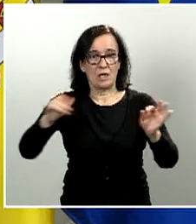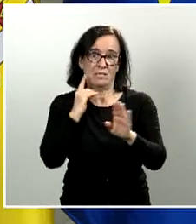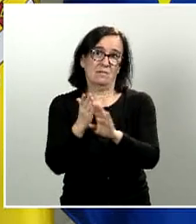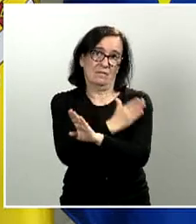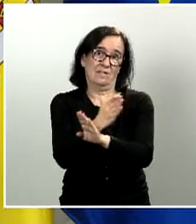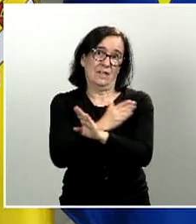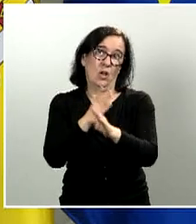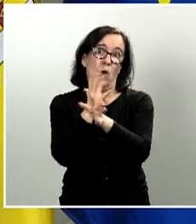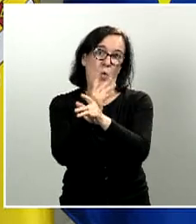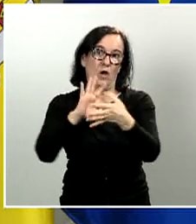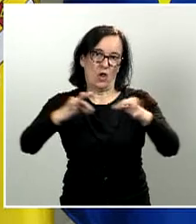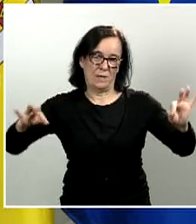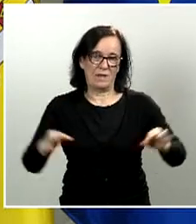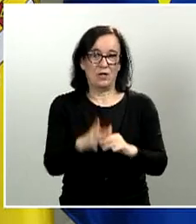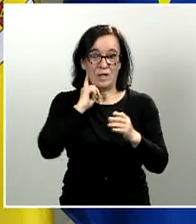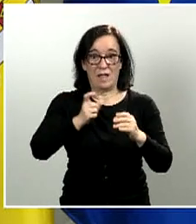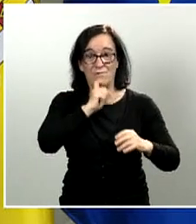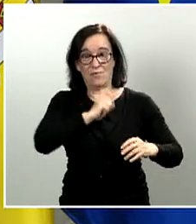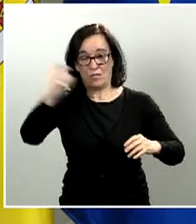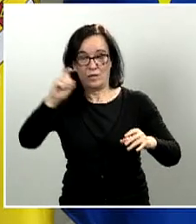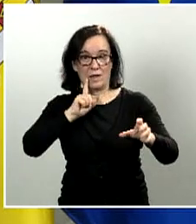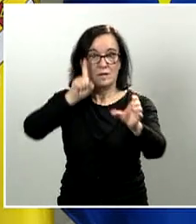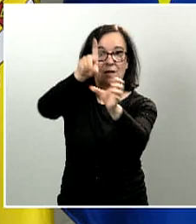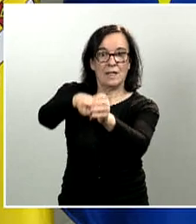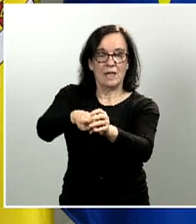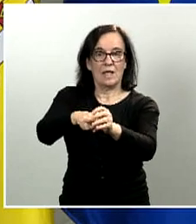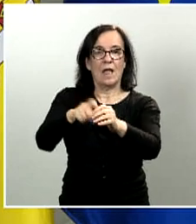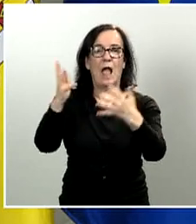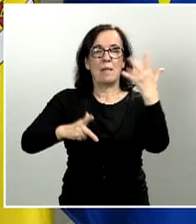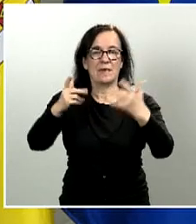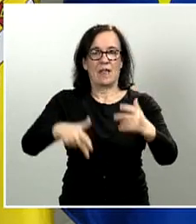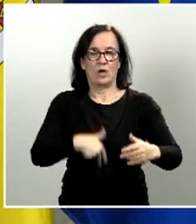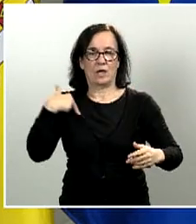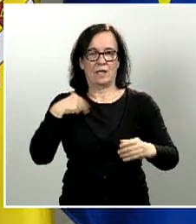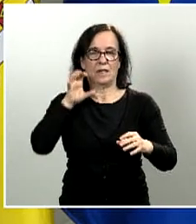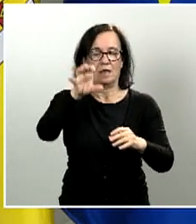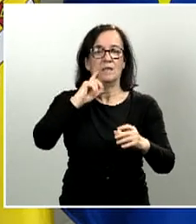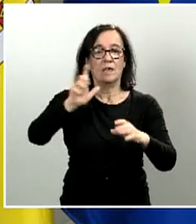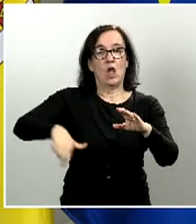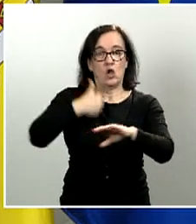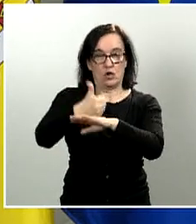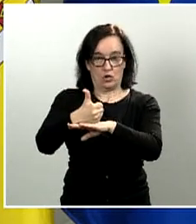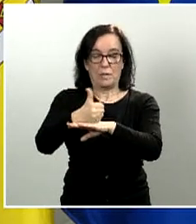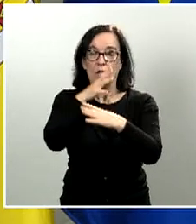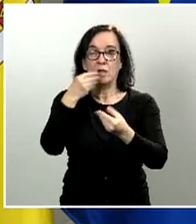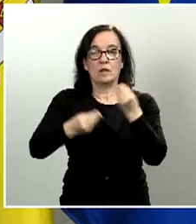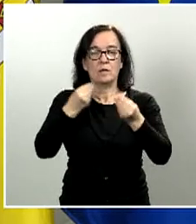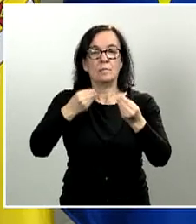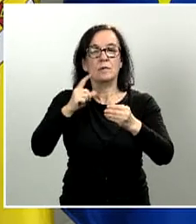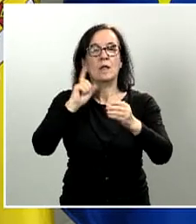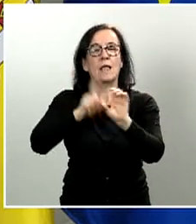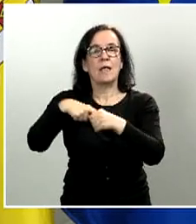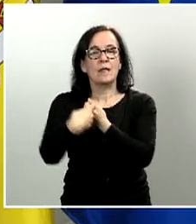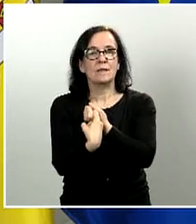Esta fundación estará adscrita a la Administración General del Estado a través del Consejo Superior de Deportes y contará con la participación de la Real